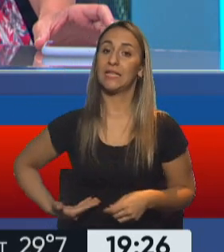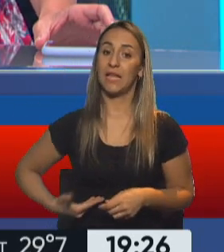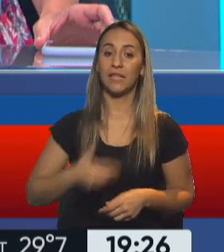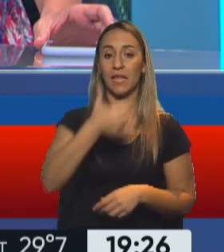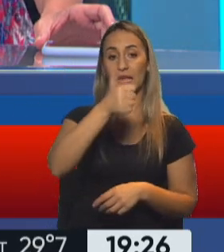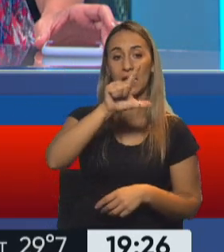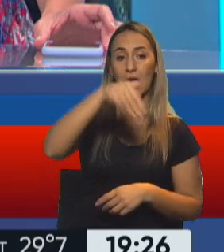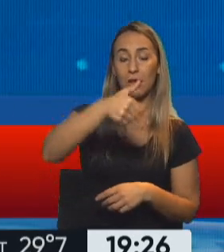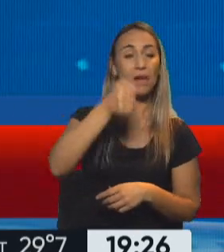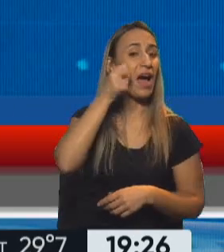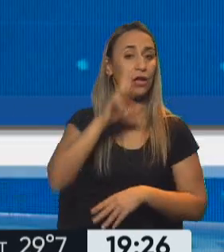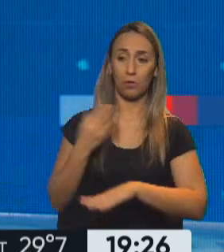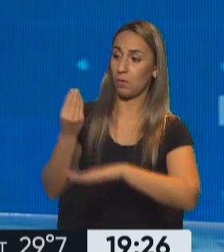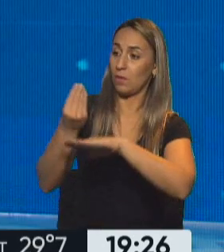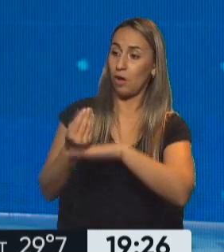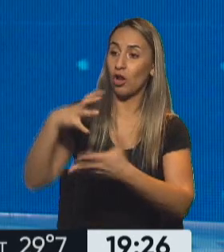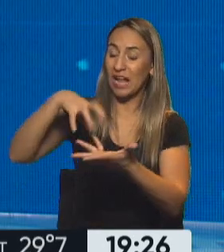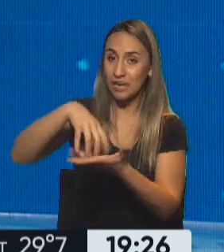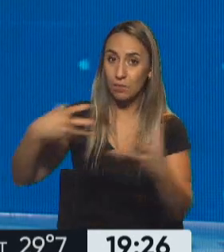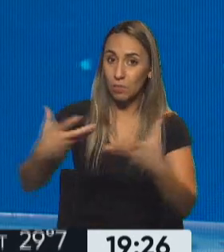Almagro, frente a ese organismo. Perfecto, gracias, Acelén. Seguimos.